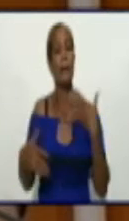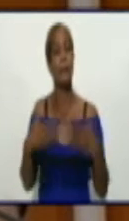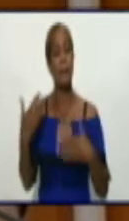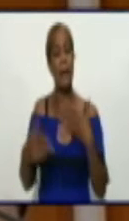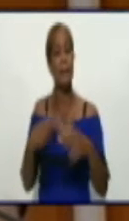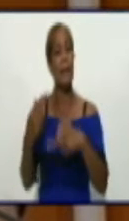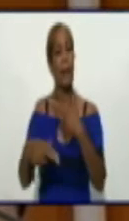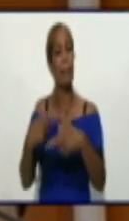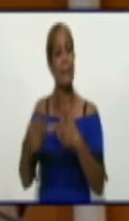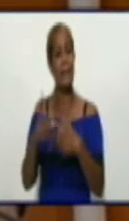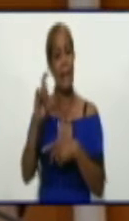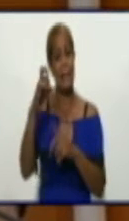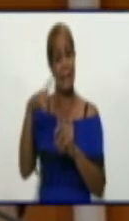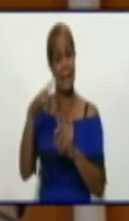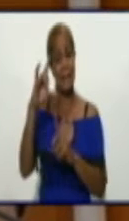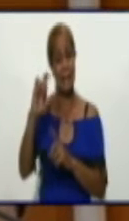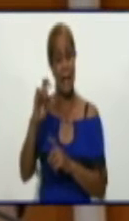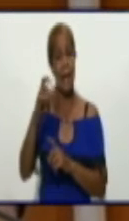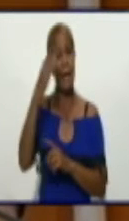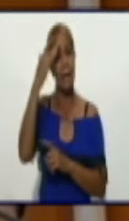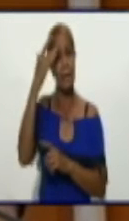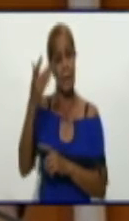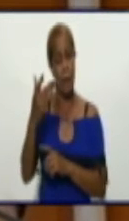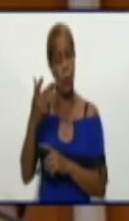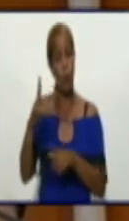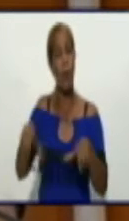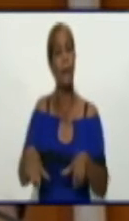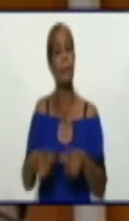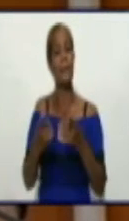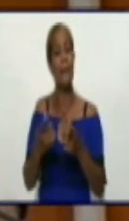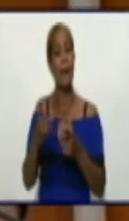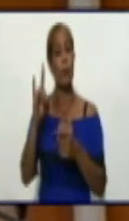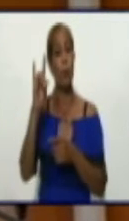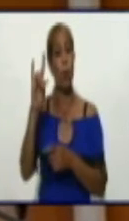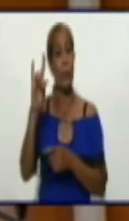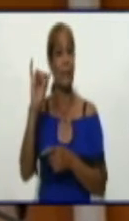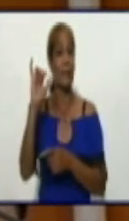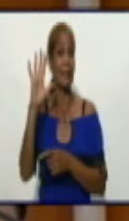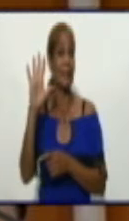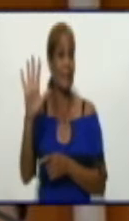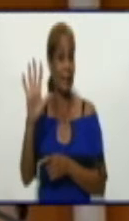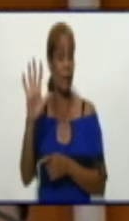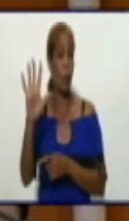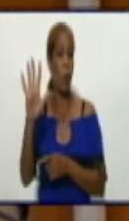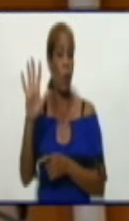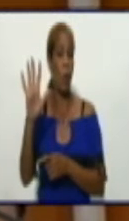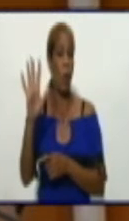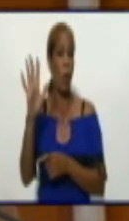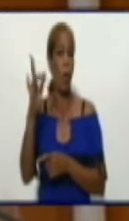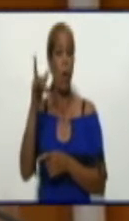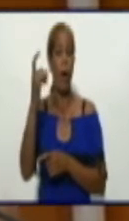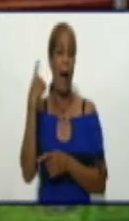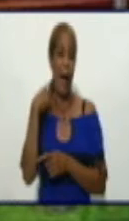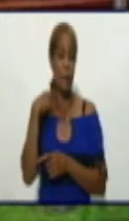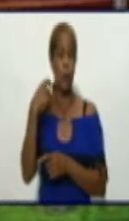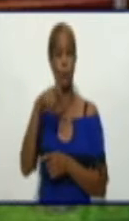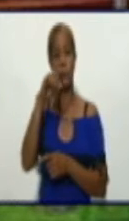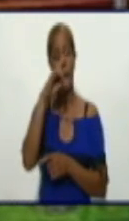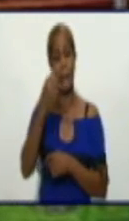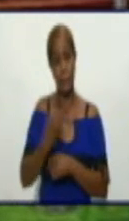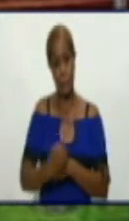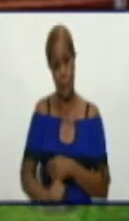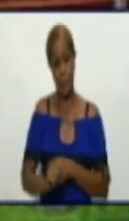Cuba en saludo precisamente al 95 aniversario del natalicio de nuestro comandante en jefe Fidel Castro Ruiz. Son las